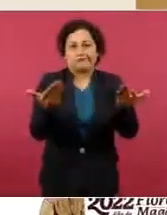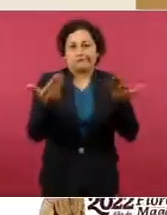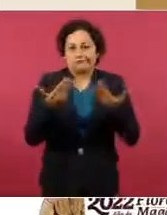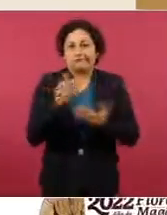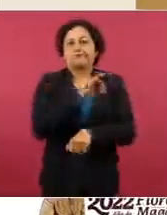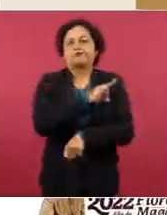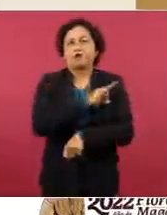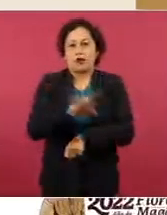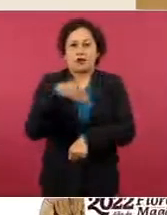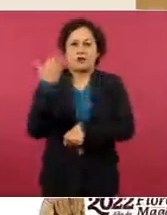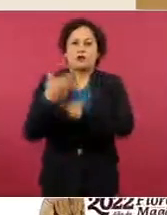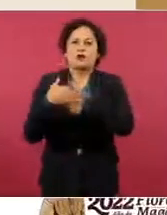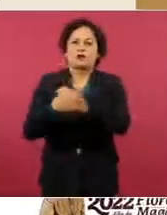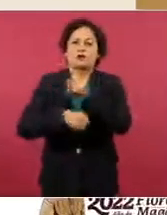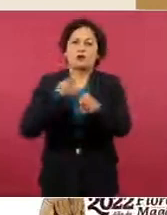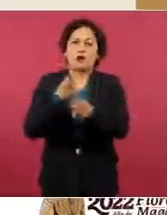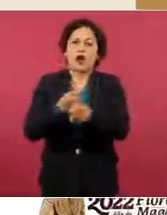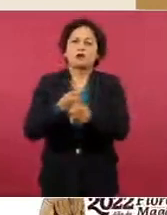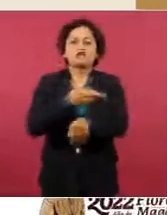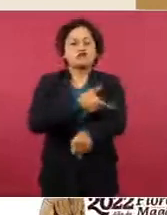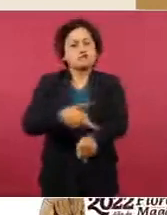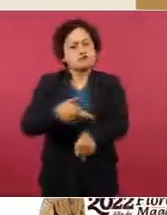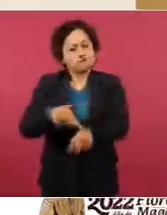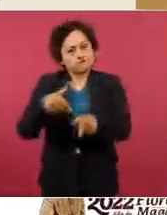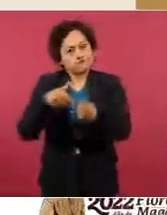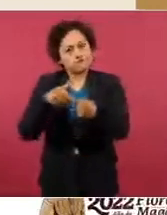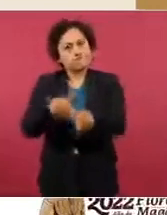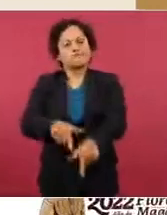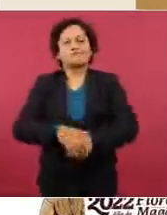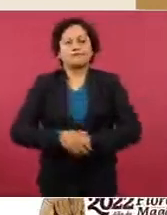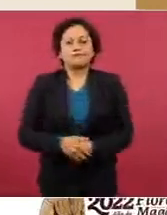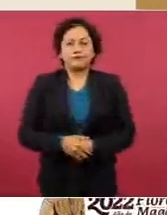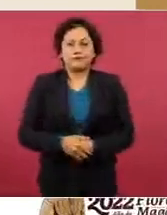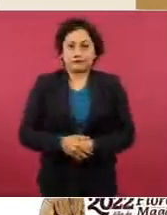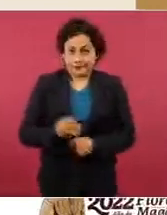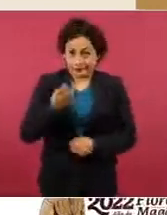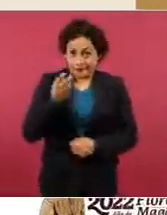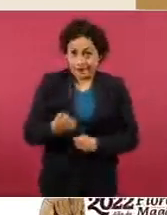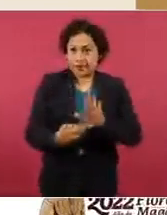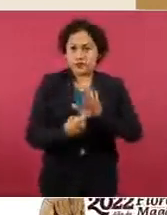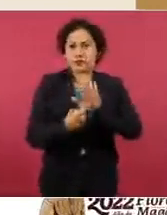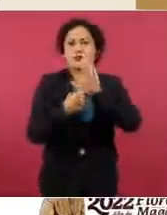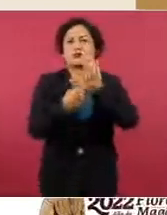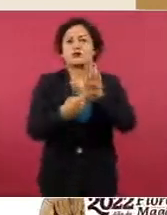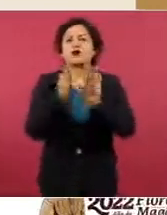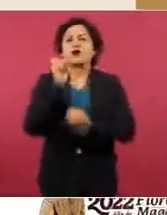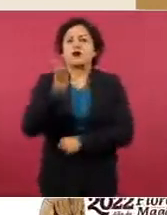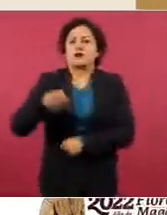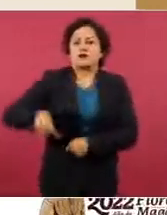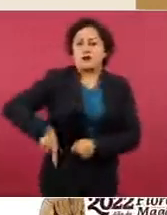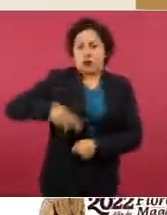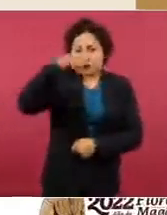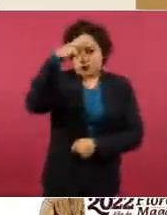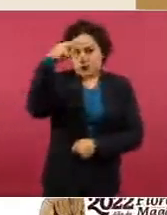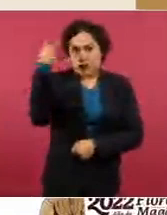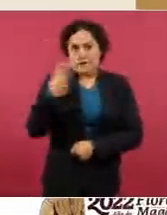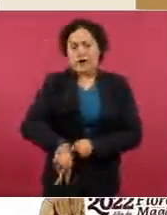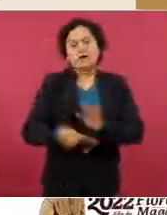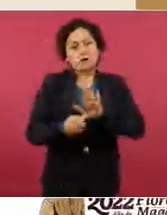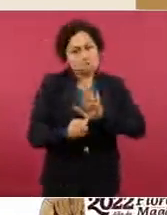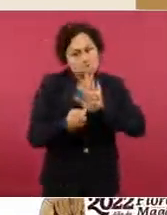el año próximo. Con esto volvemos a refrendar el compromiso del gobierno de México para generar